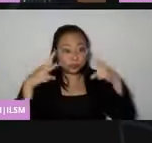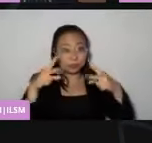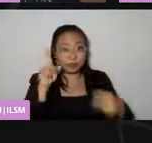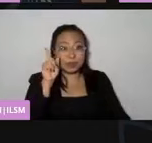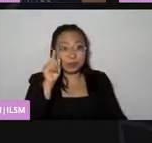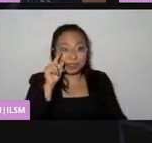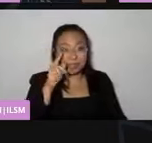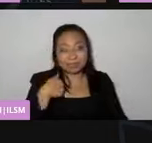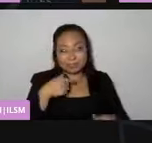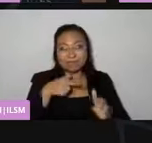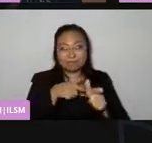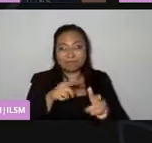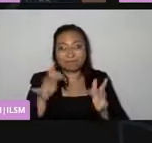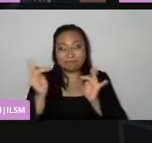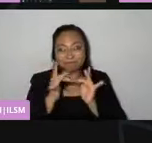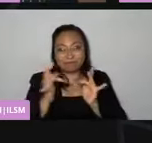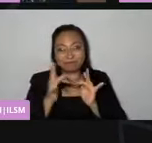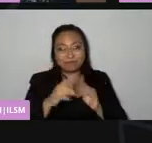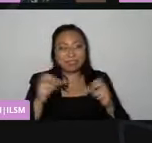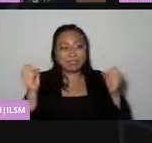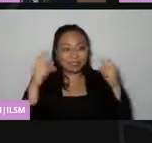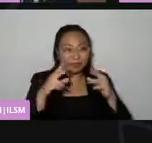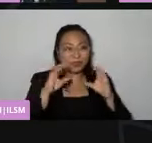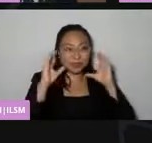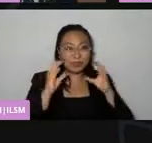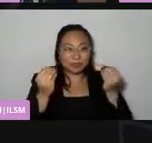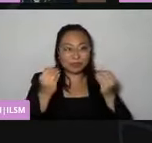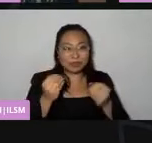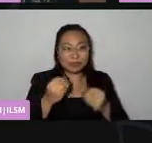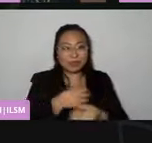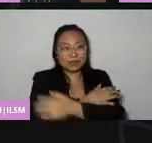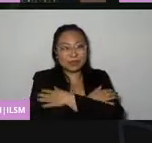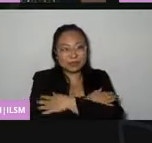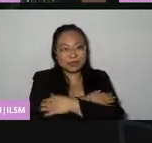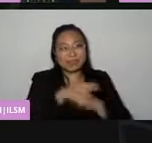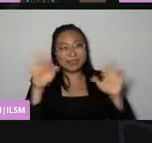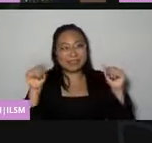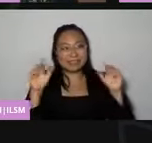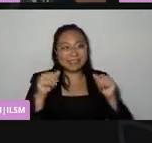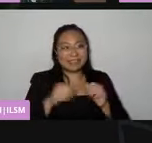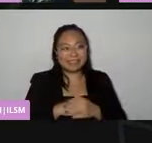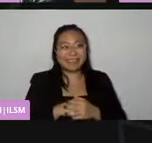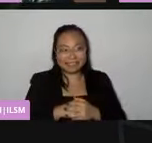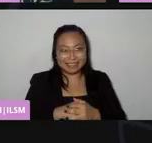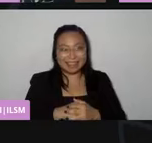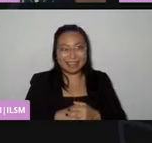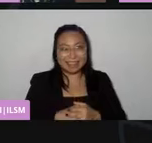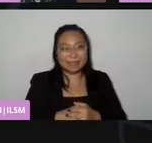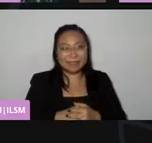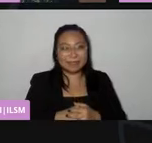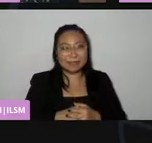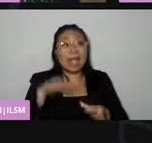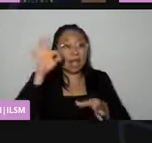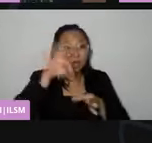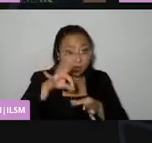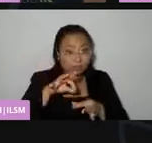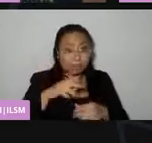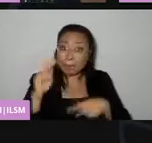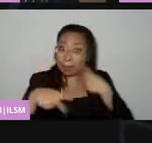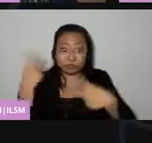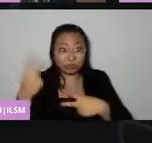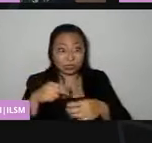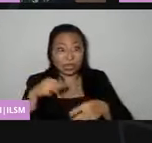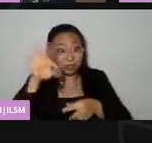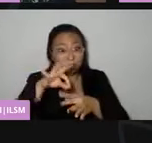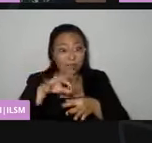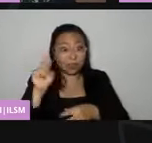sigo. Mañana nos vemos, que estén muy bien. Nos vemos por 6 de junio. A votar, vamos a votar todos